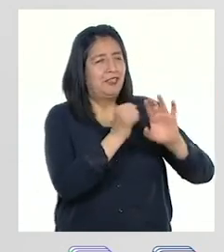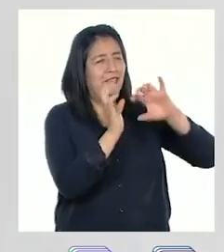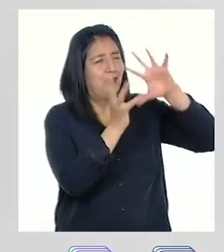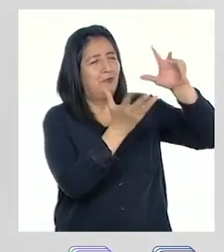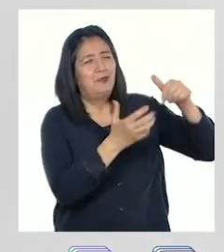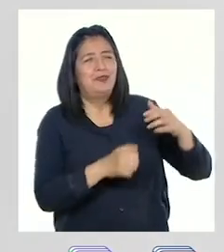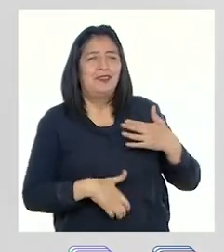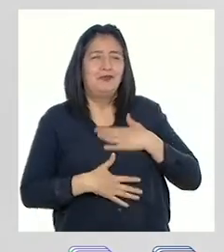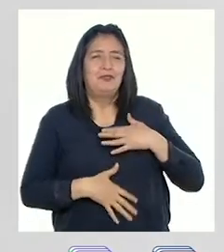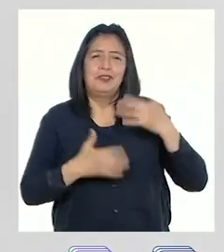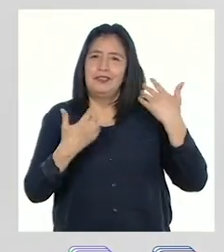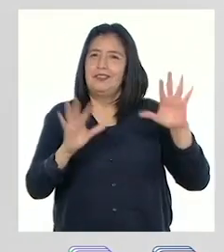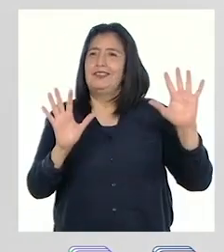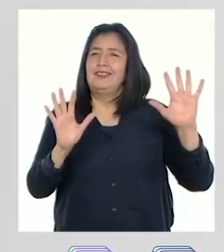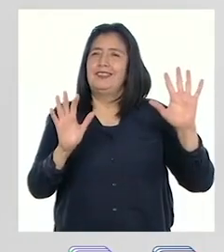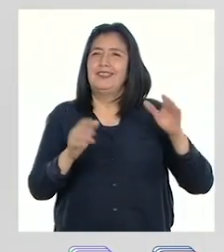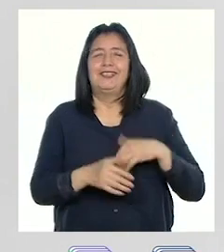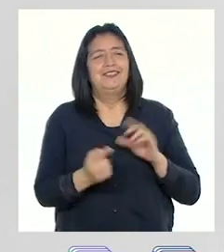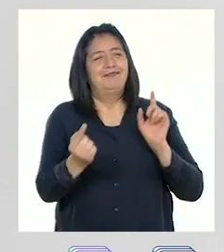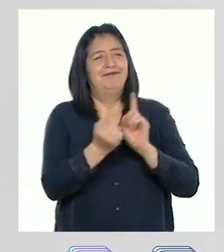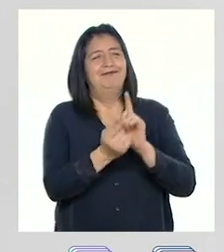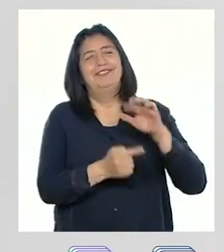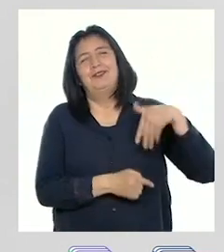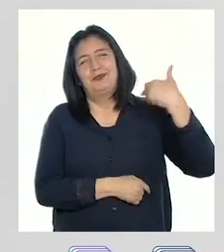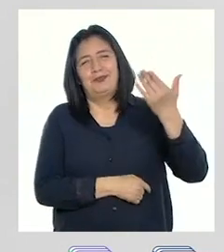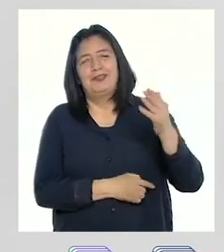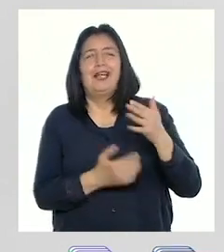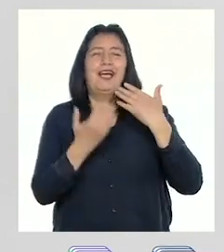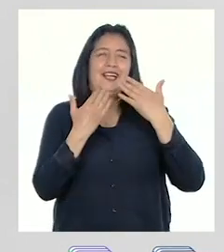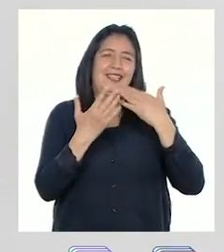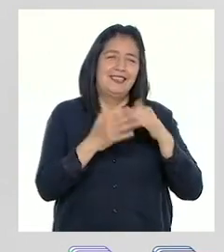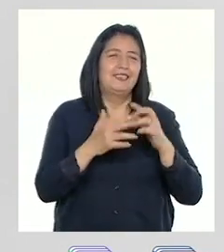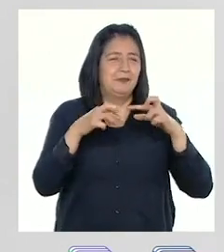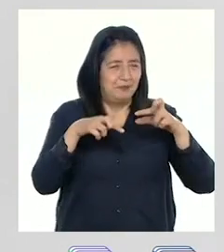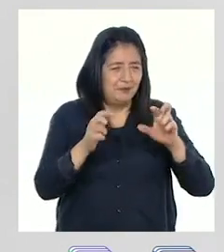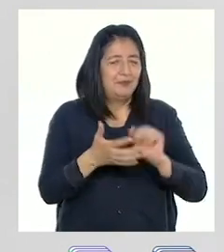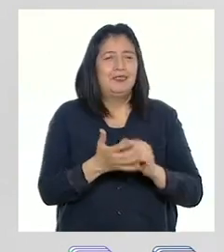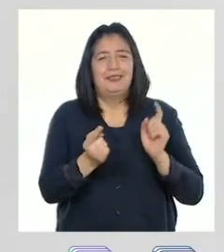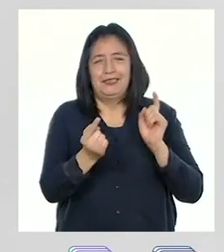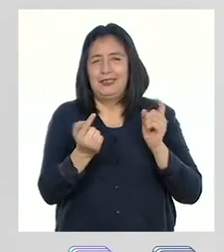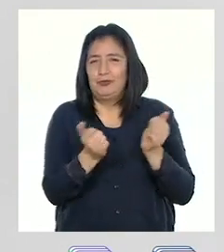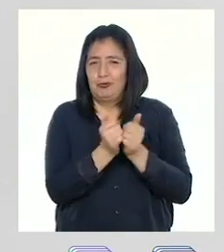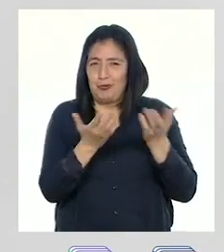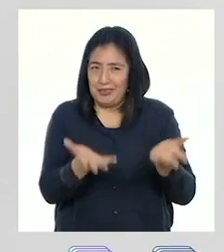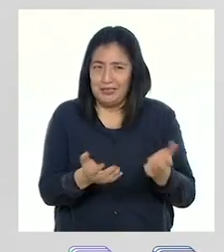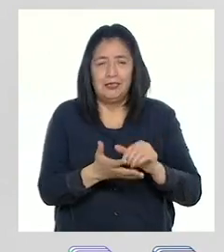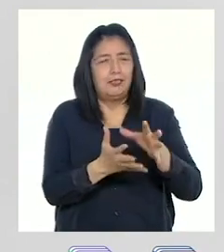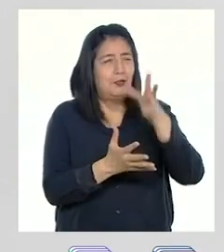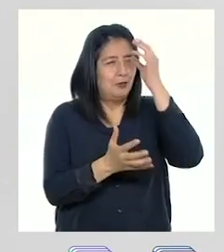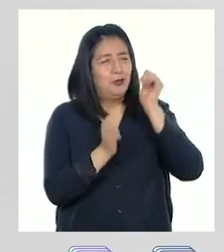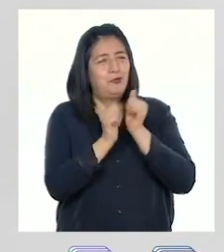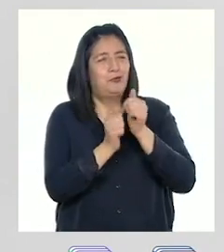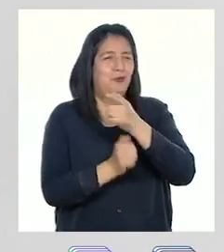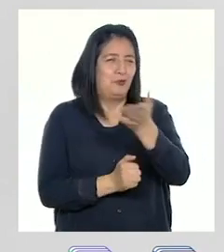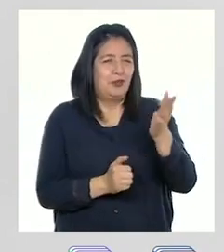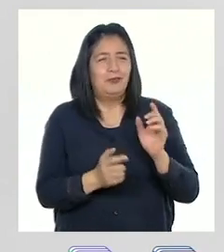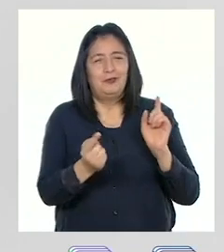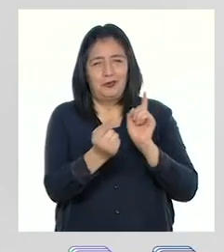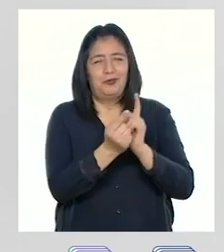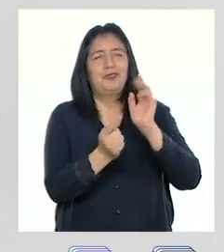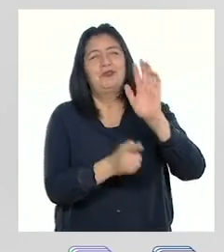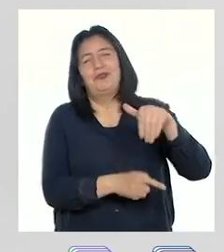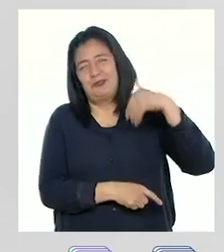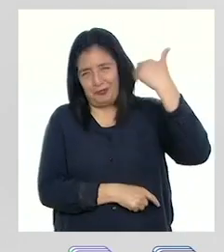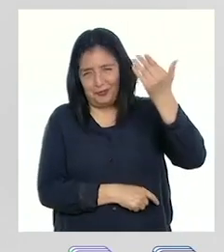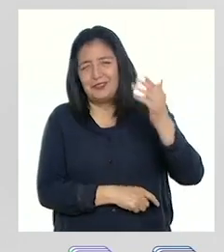disfrutarlo. Llegó la hora de decir hasta pronto. Gracias por permitirme estar aquí y aprender con ustedes. Nos vemos